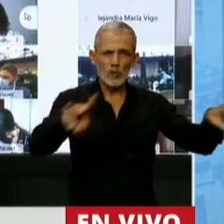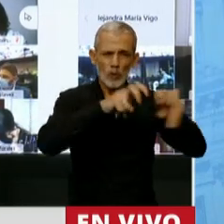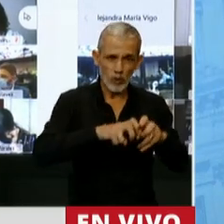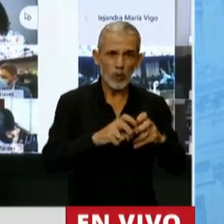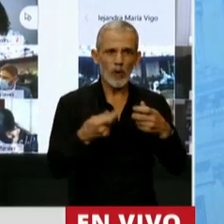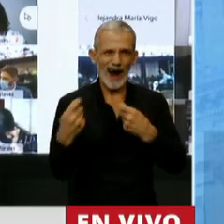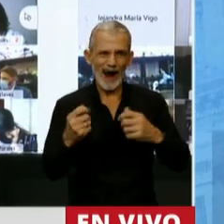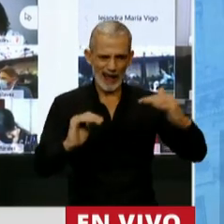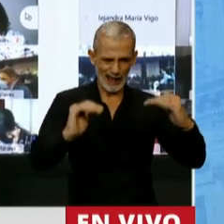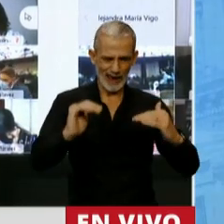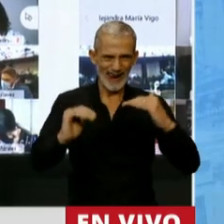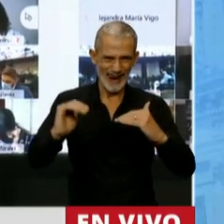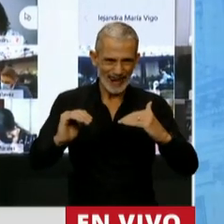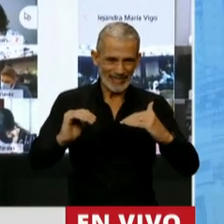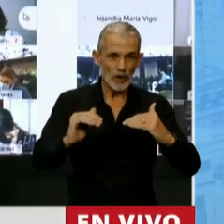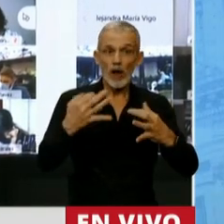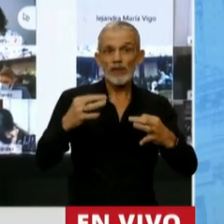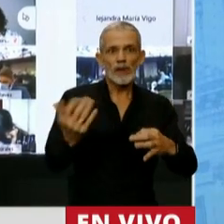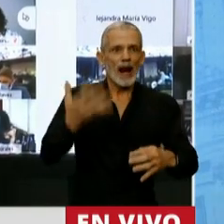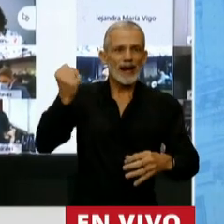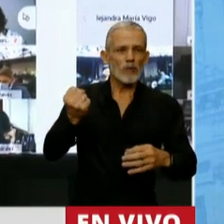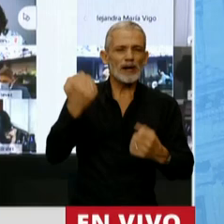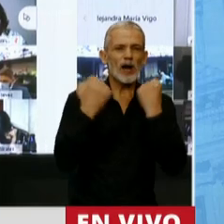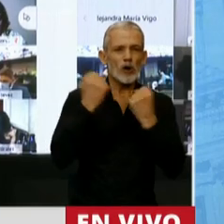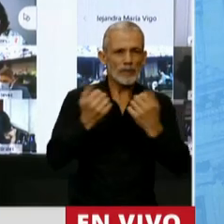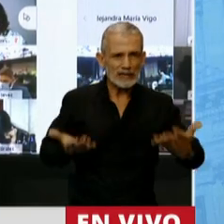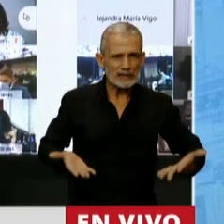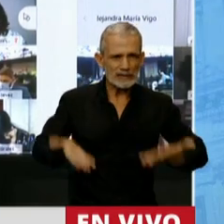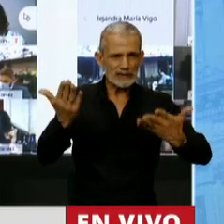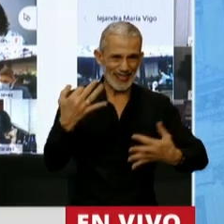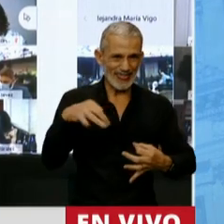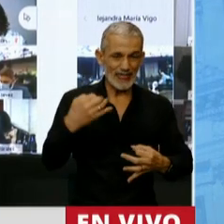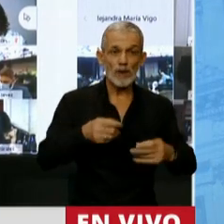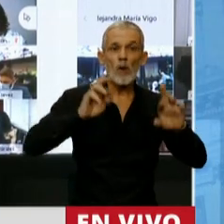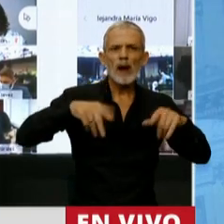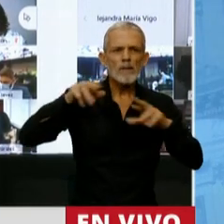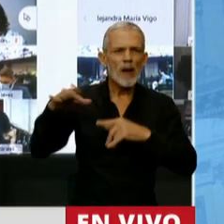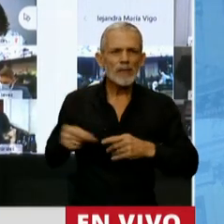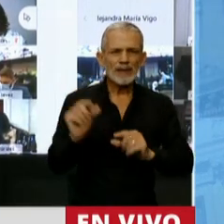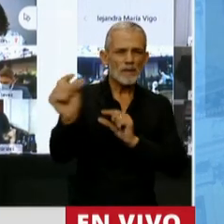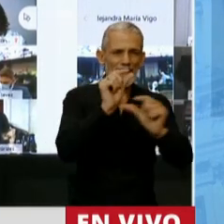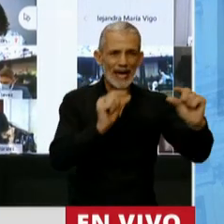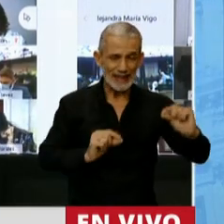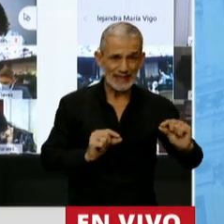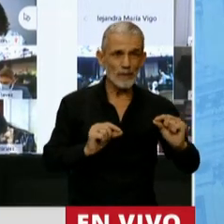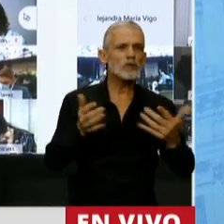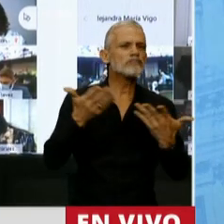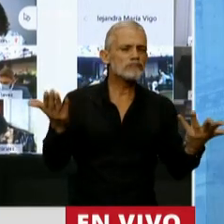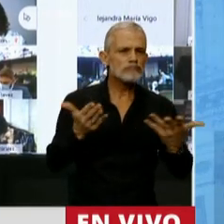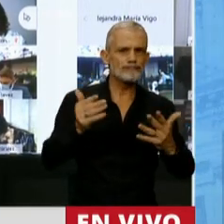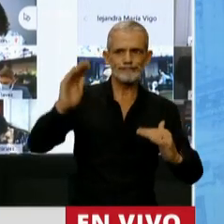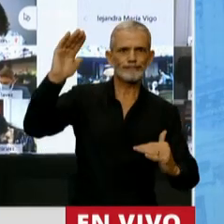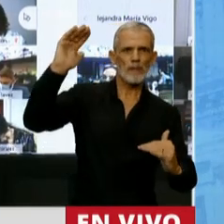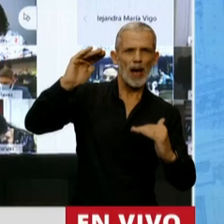sostenibilidad consistente con la recuperación económica. En cuanto a la política de financiamiento, se plantea la